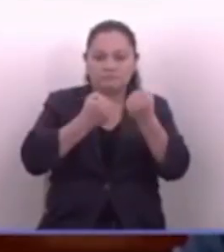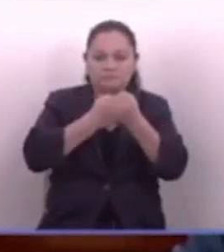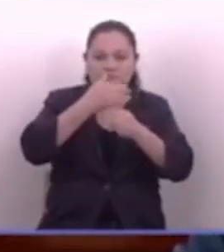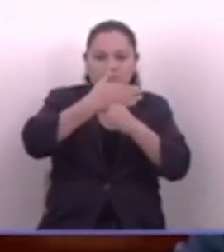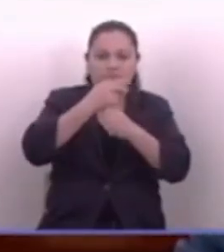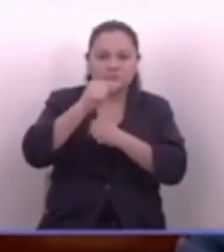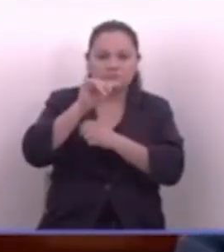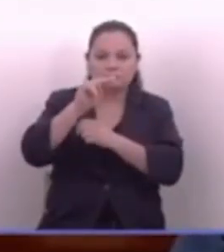acompañar este proyecto. Gracias.